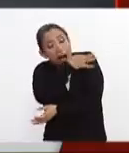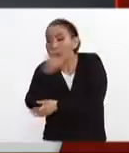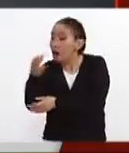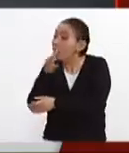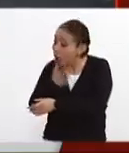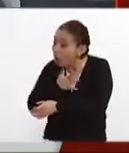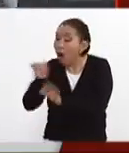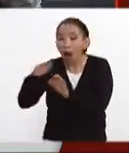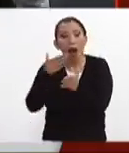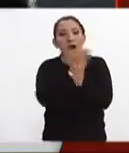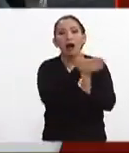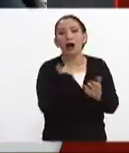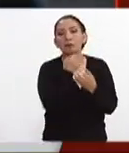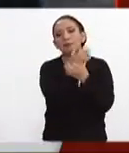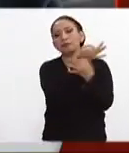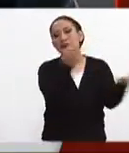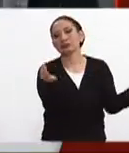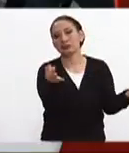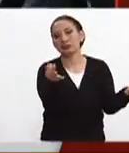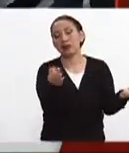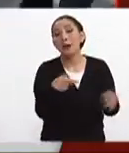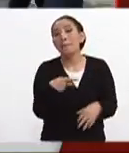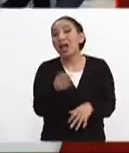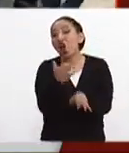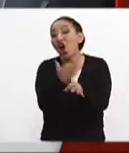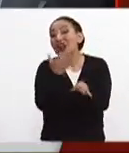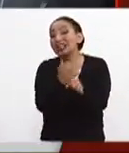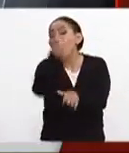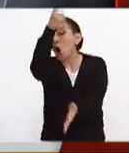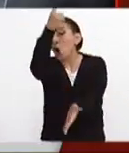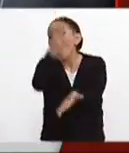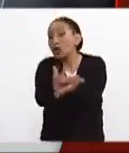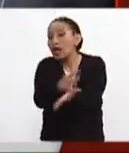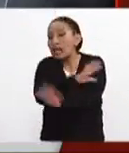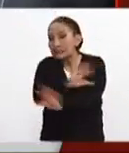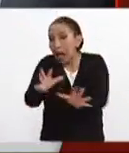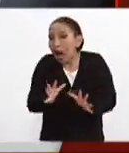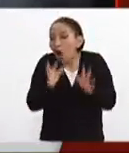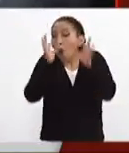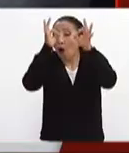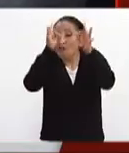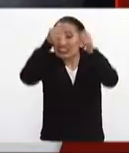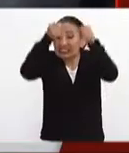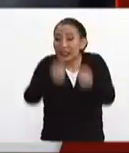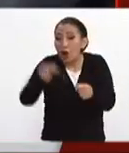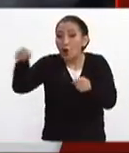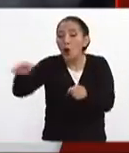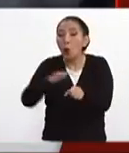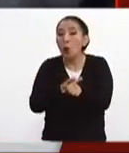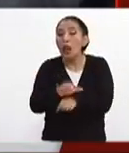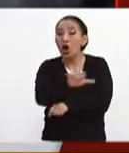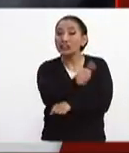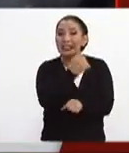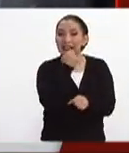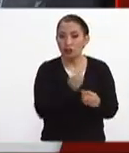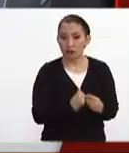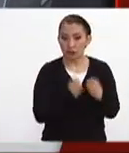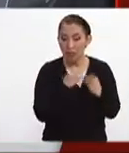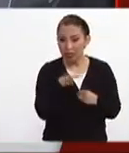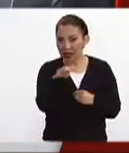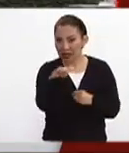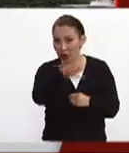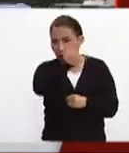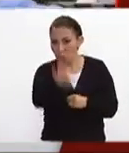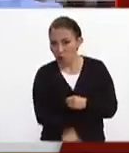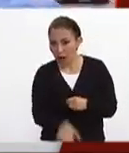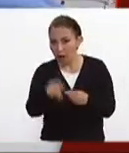colegio sin embargo hasta el momento la única información oficial es esta 11 niños vivos 19